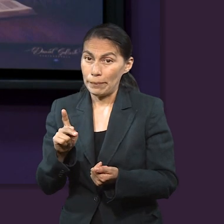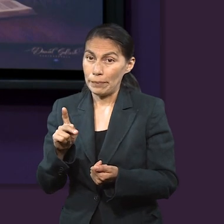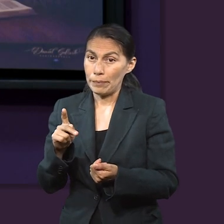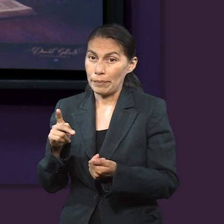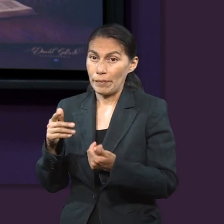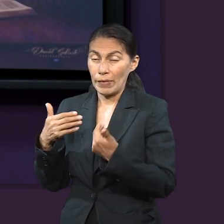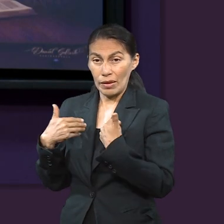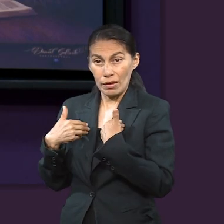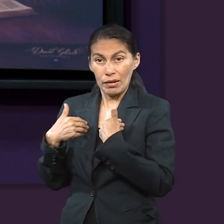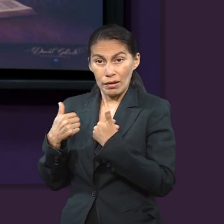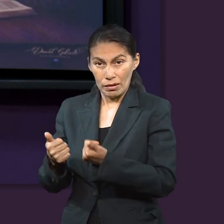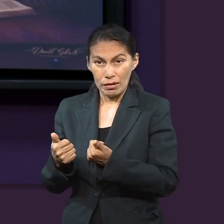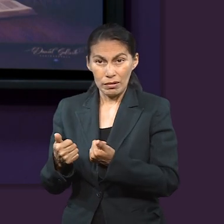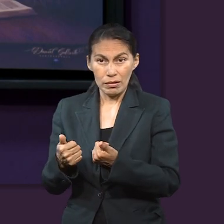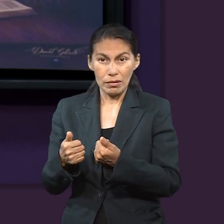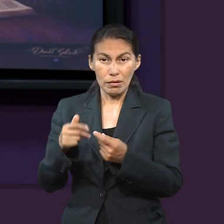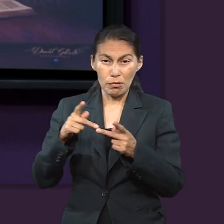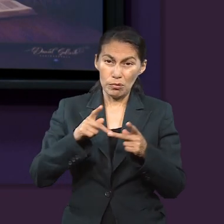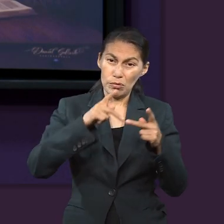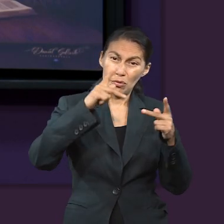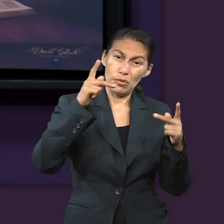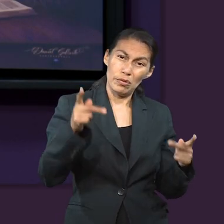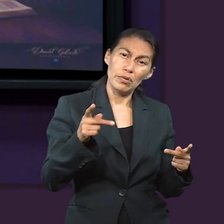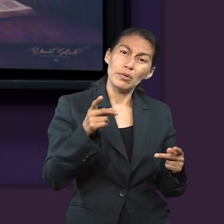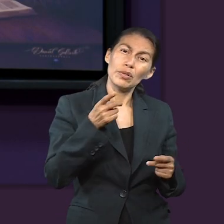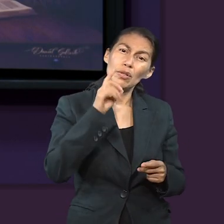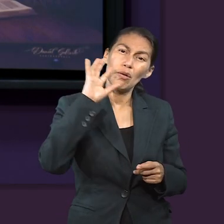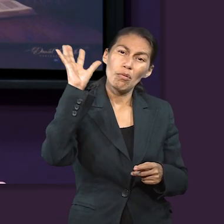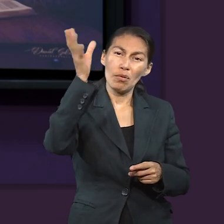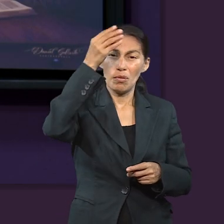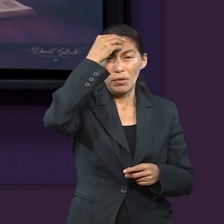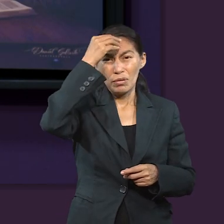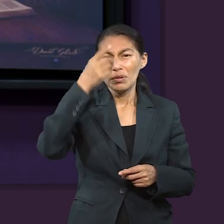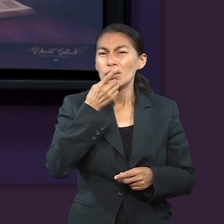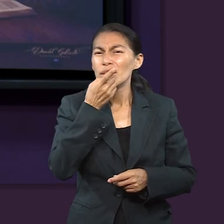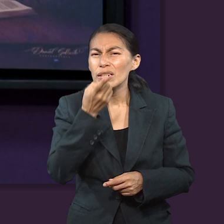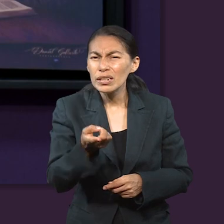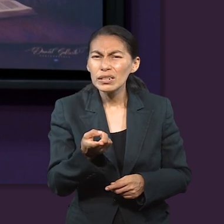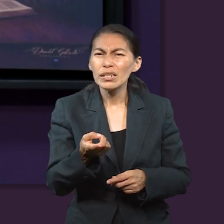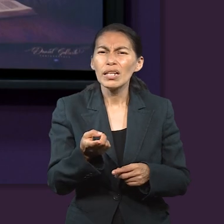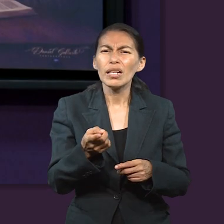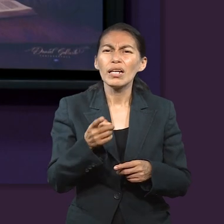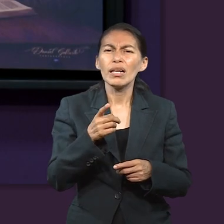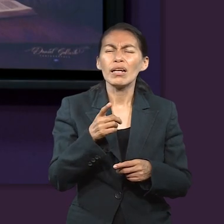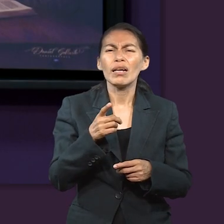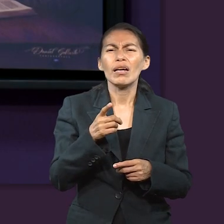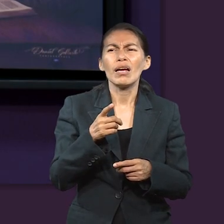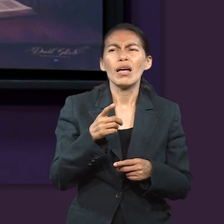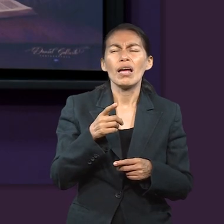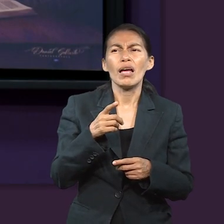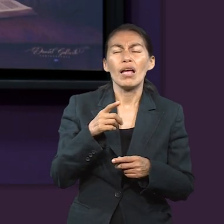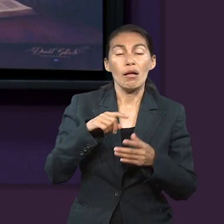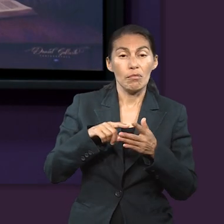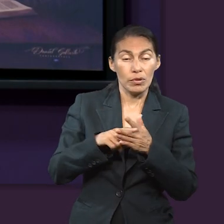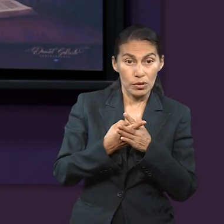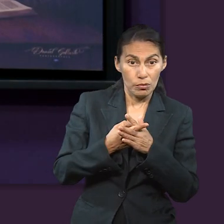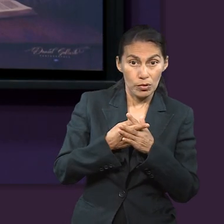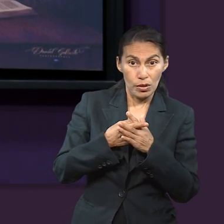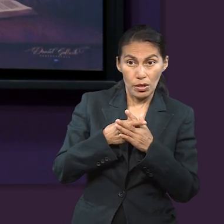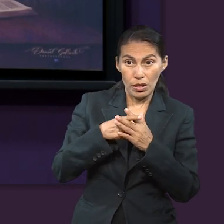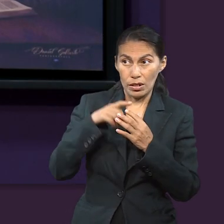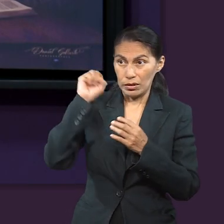¿no? Pero finalmente entender que el principio, dice Proverbios, de la sabiduría es el temor de Jehová, ¿no?